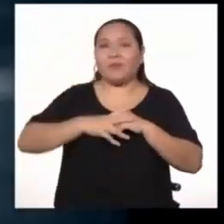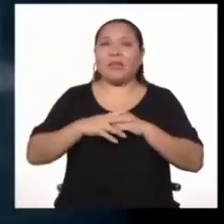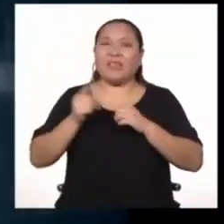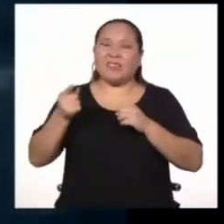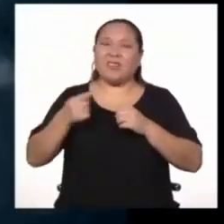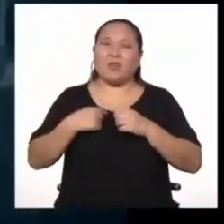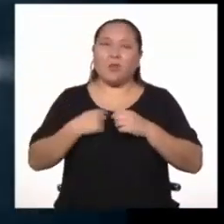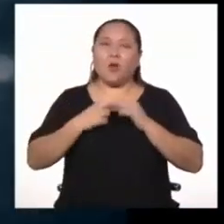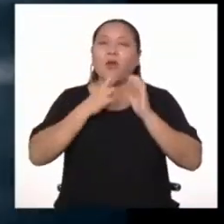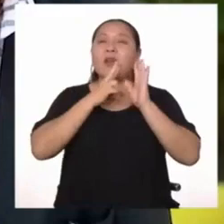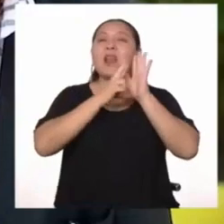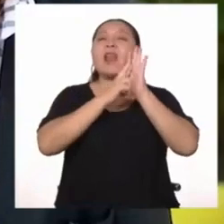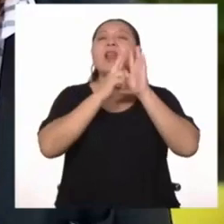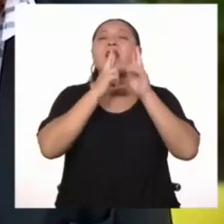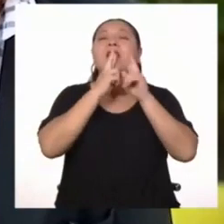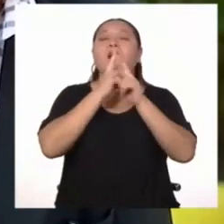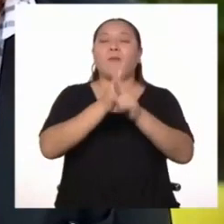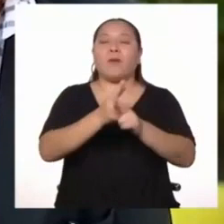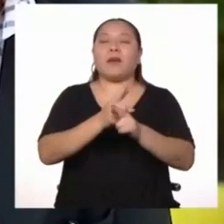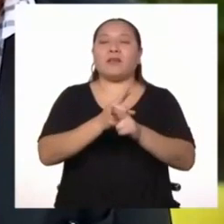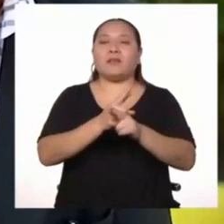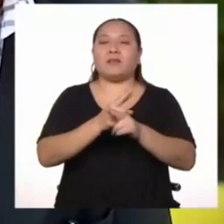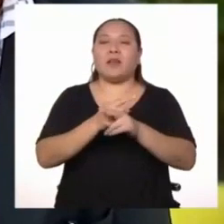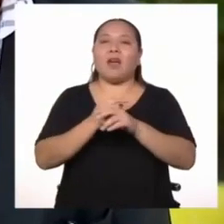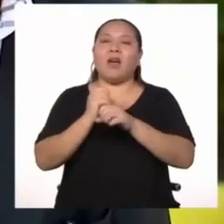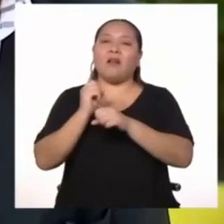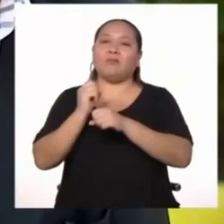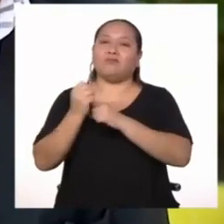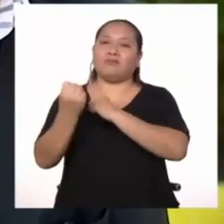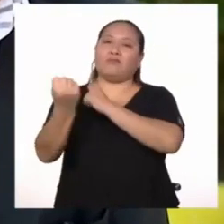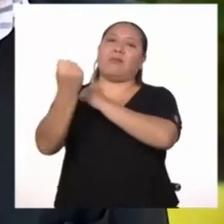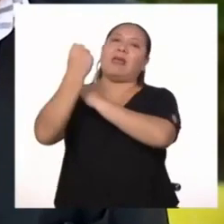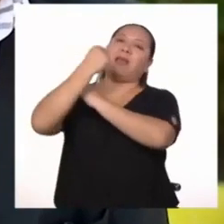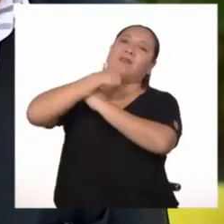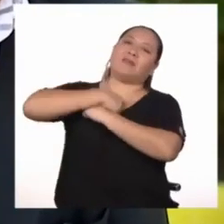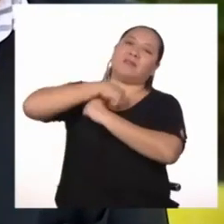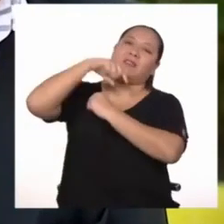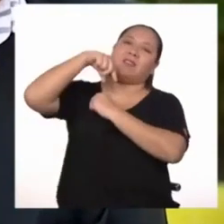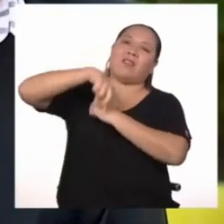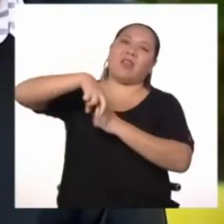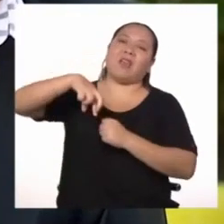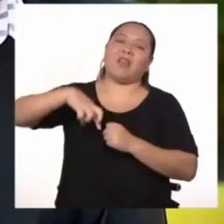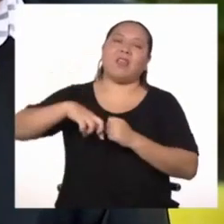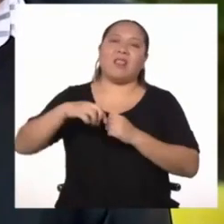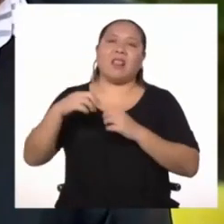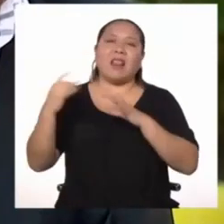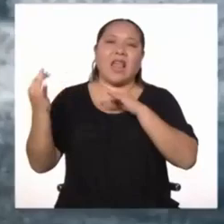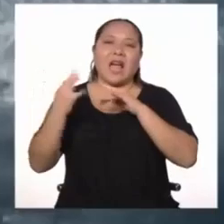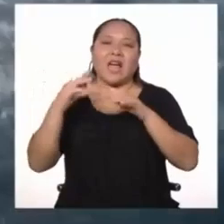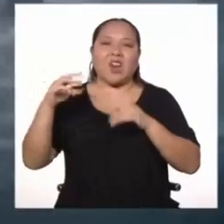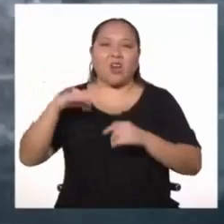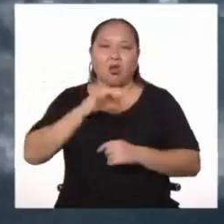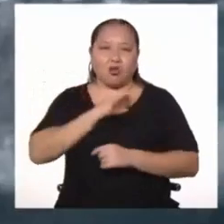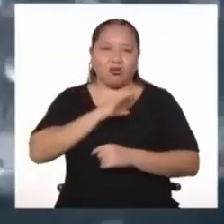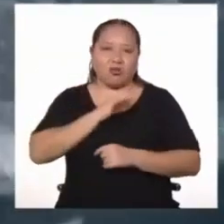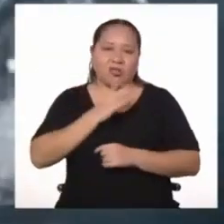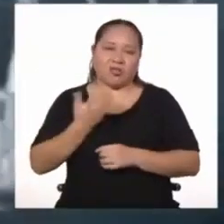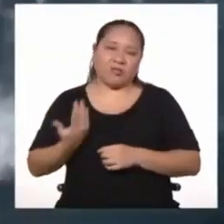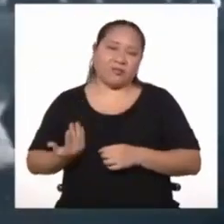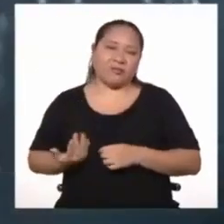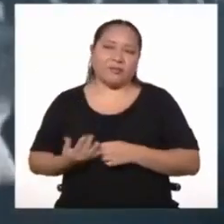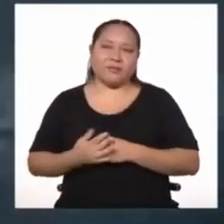Pacífico, ¿no? Entonces es muy importante, digamos, esta presencia británica en el fútbol.